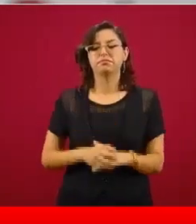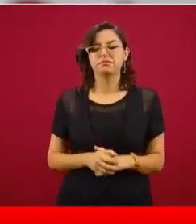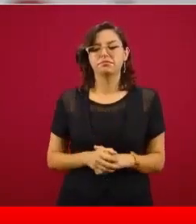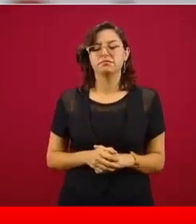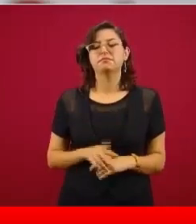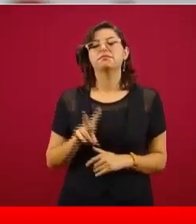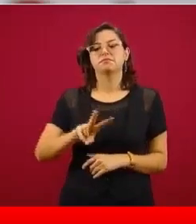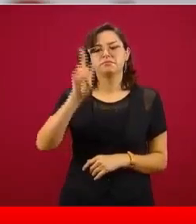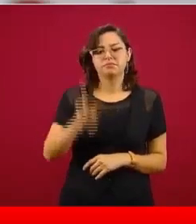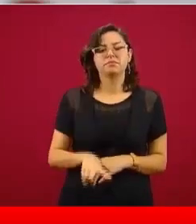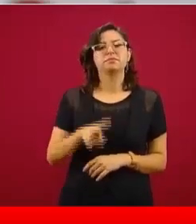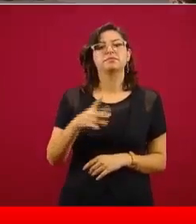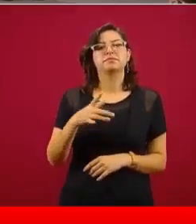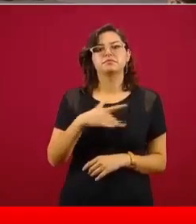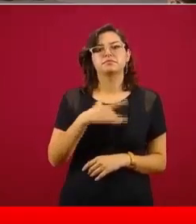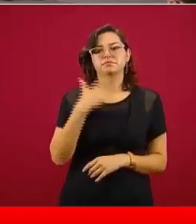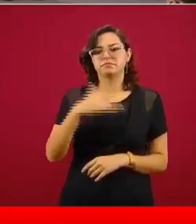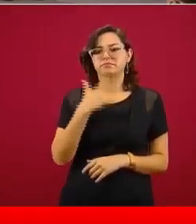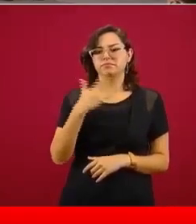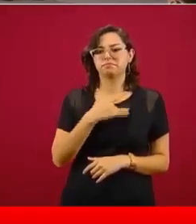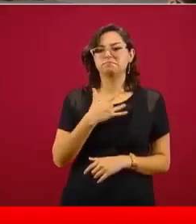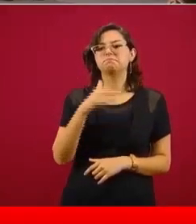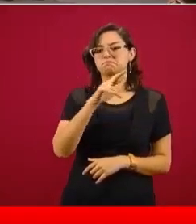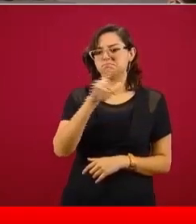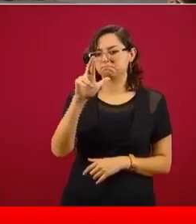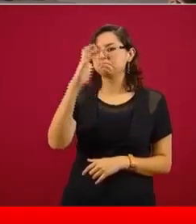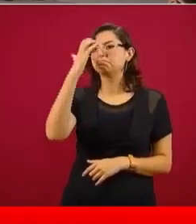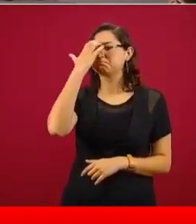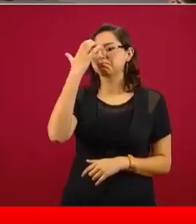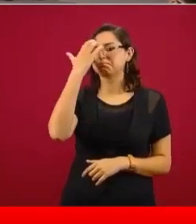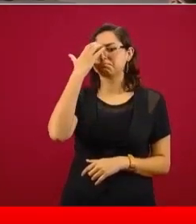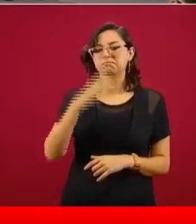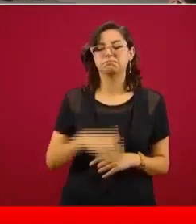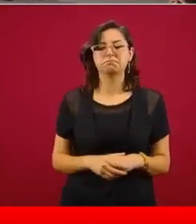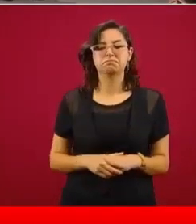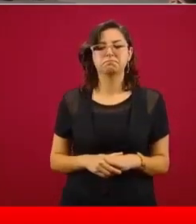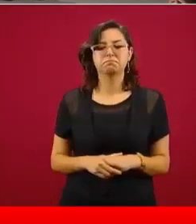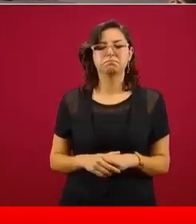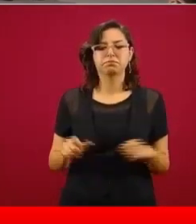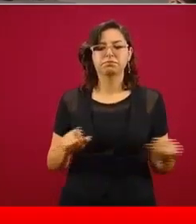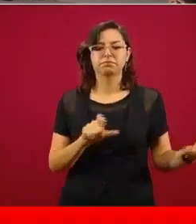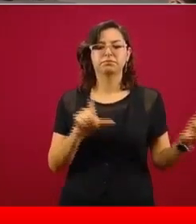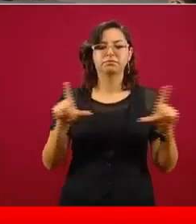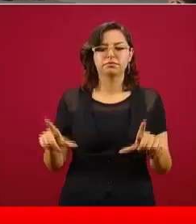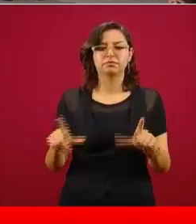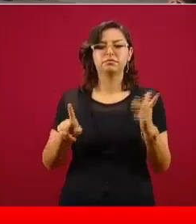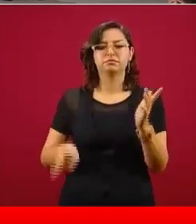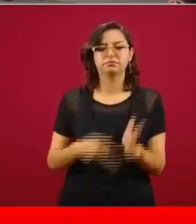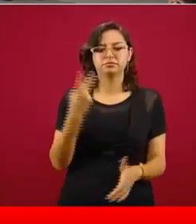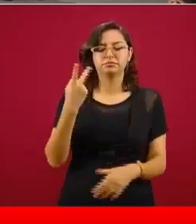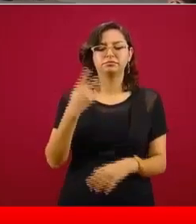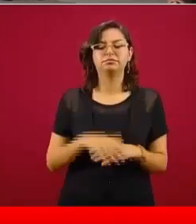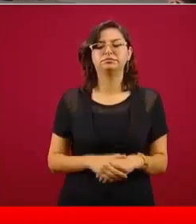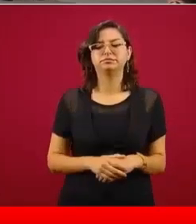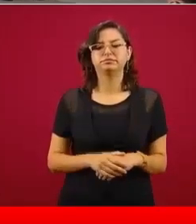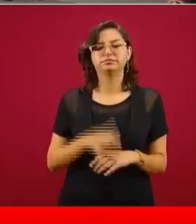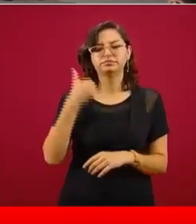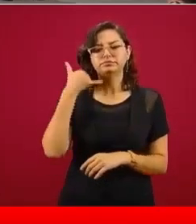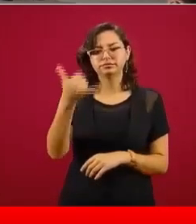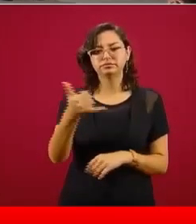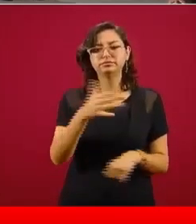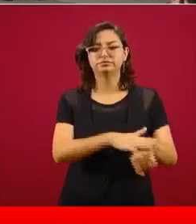verdad estamos muy reconocidos de eso. Eso sería todo. Al final viene nuevamente el número. Hacer una invitación.